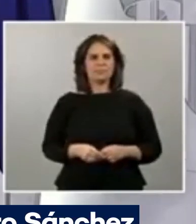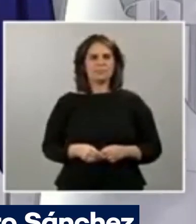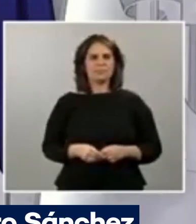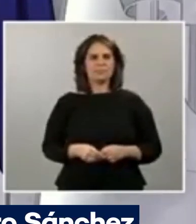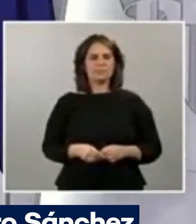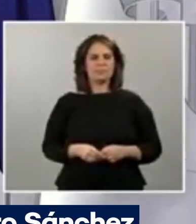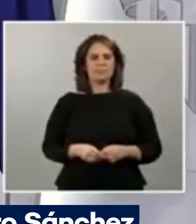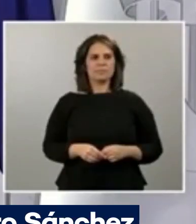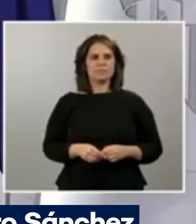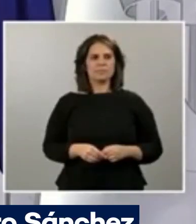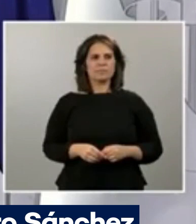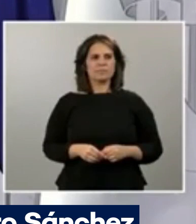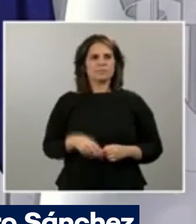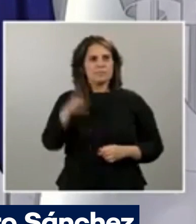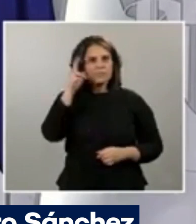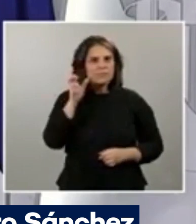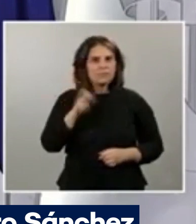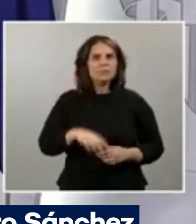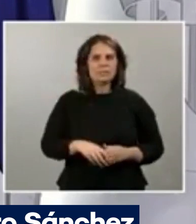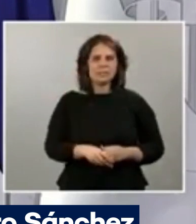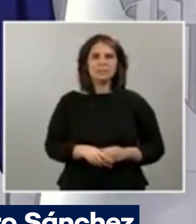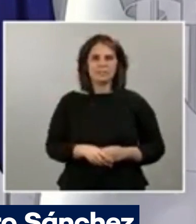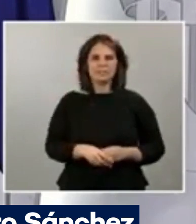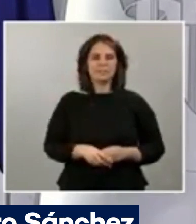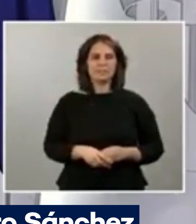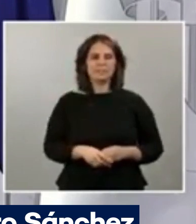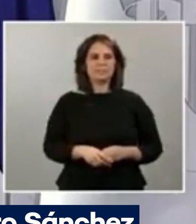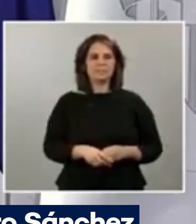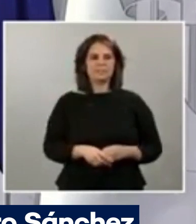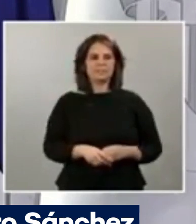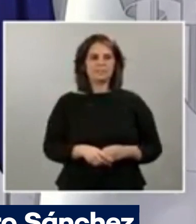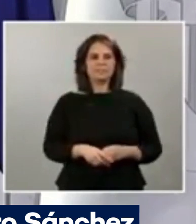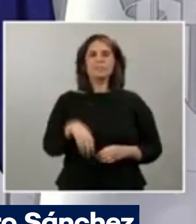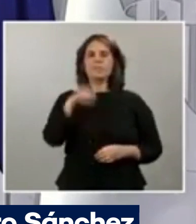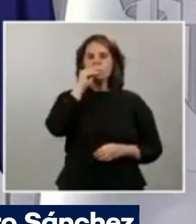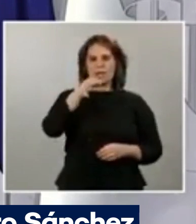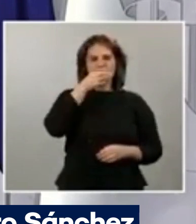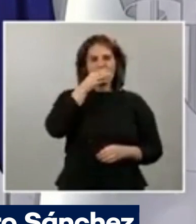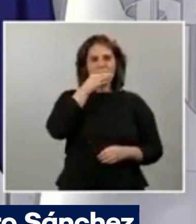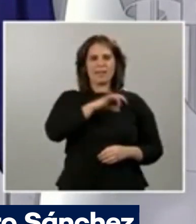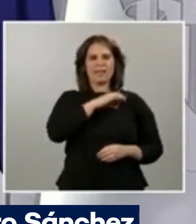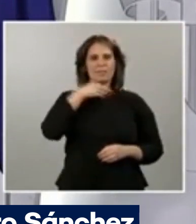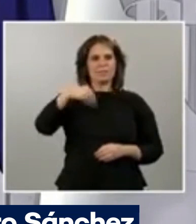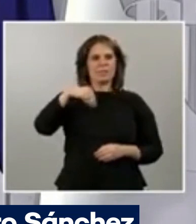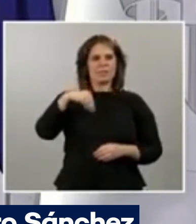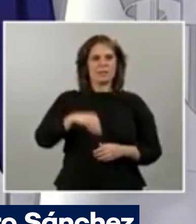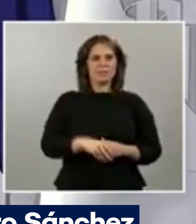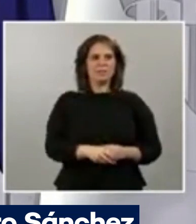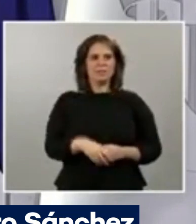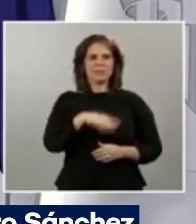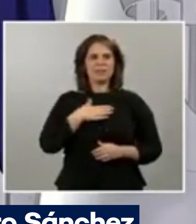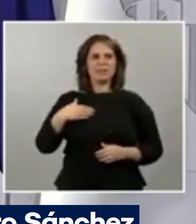¿Se me oye bien? Sí, adelante. Vale. Buenas tardes, señor presidente. Yo le quería preguntar,